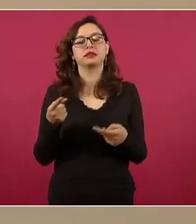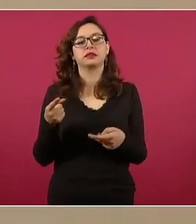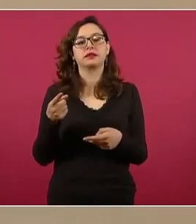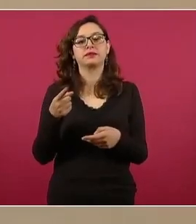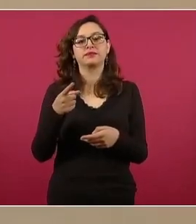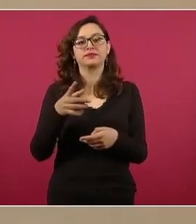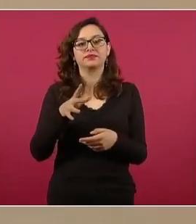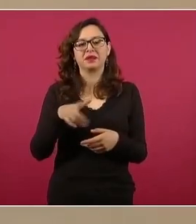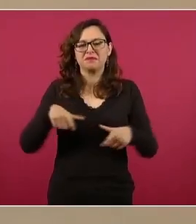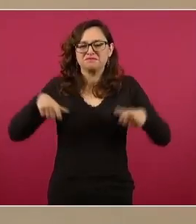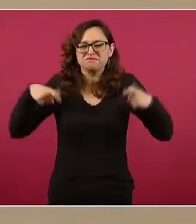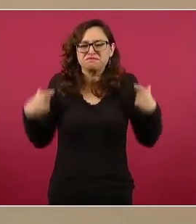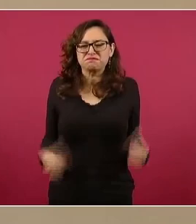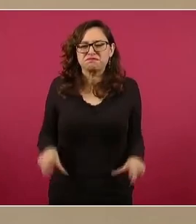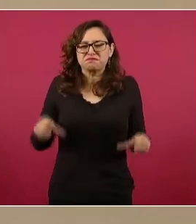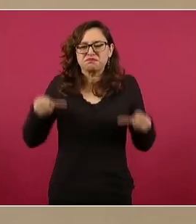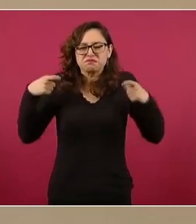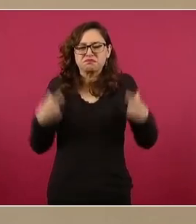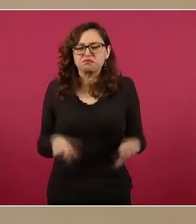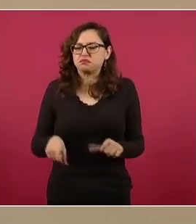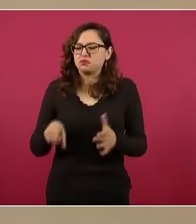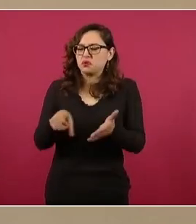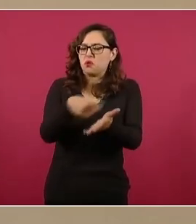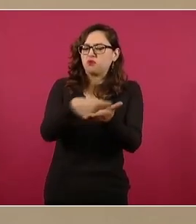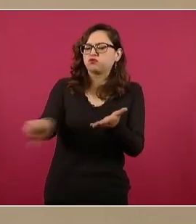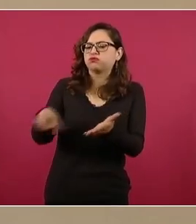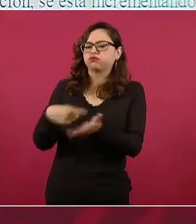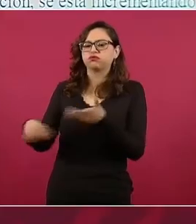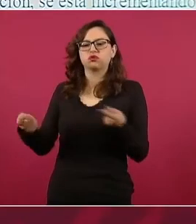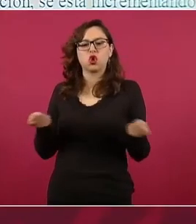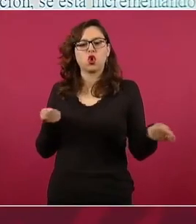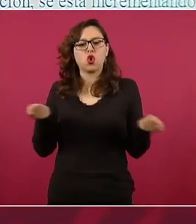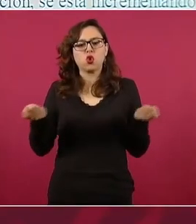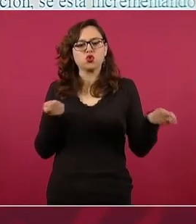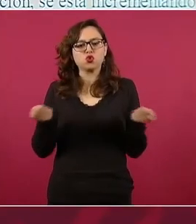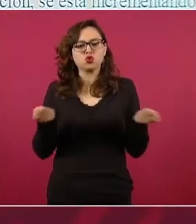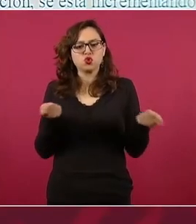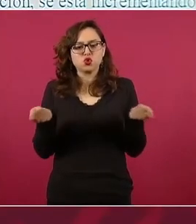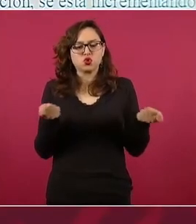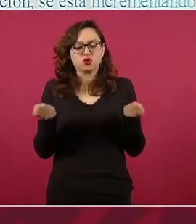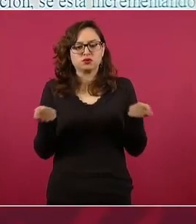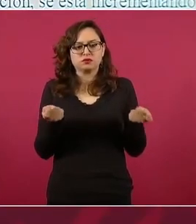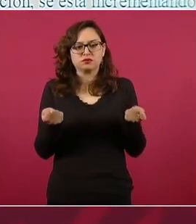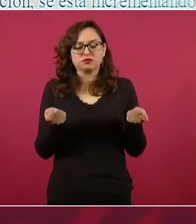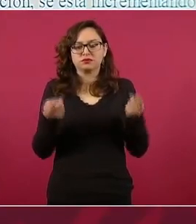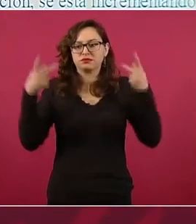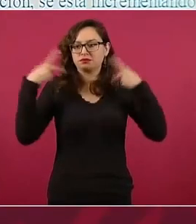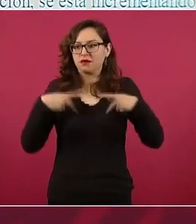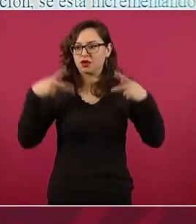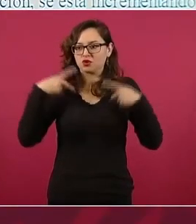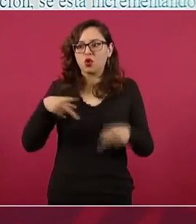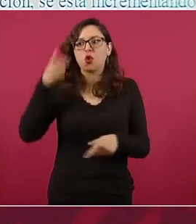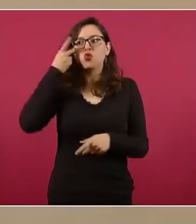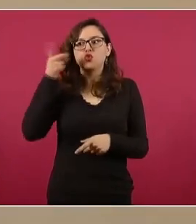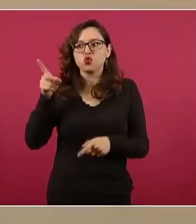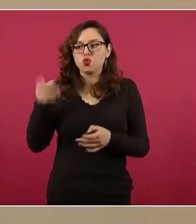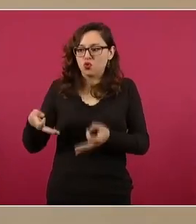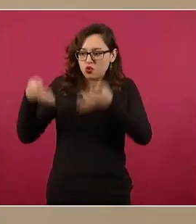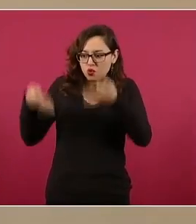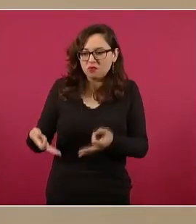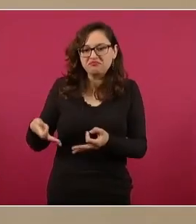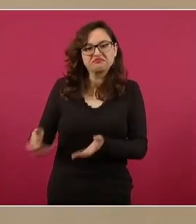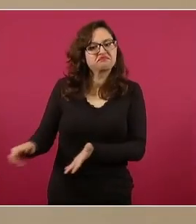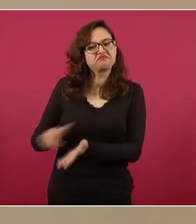inmensamente ricos y se despojó a miles,